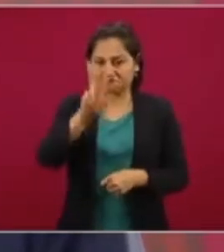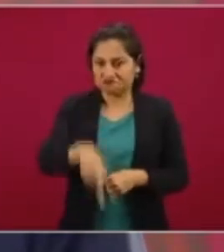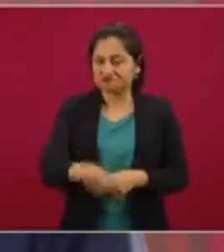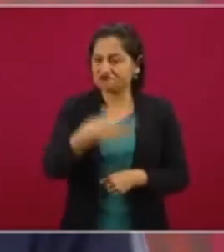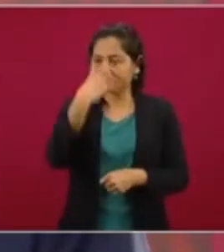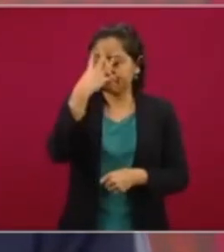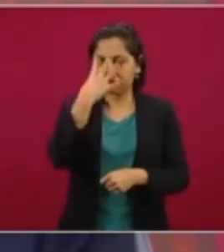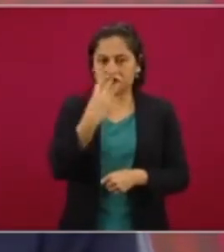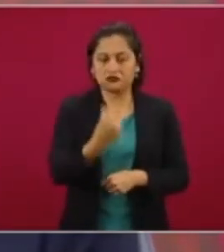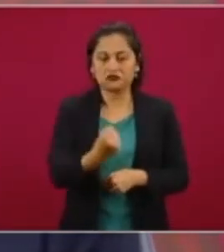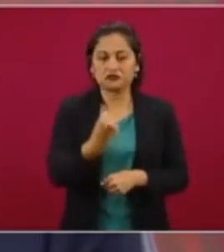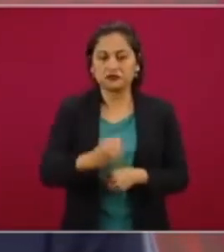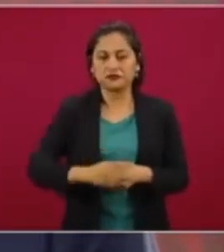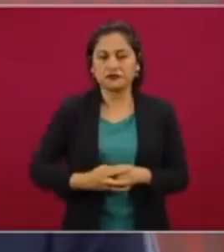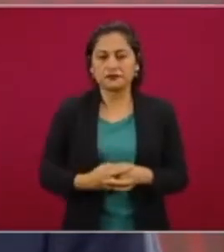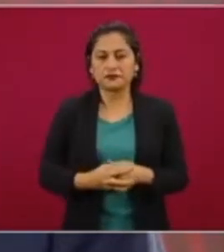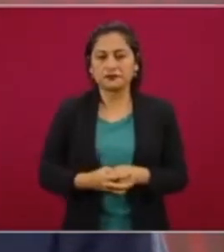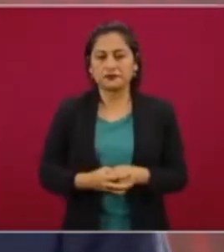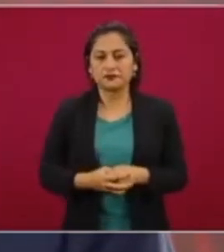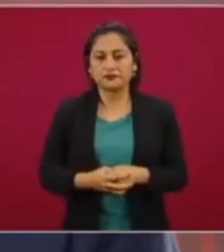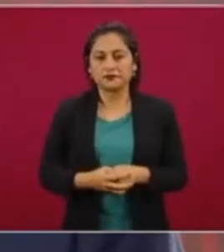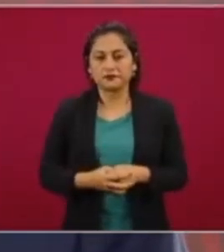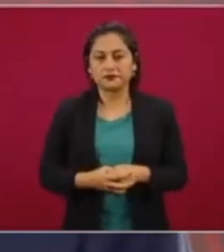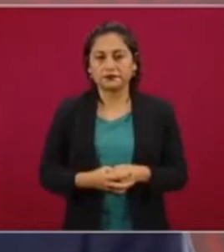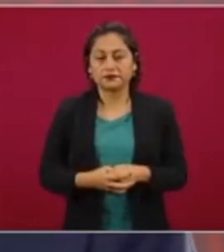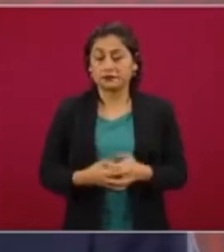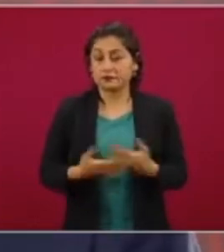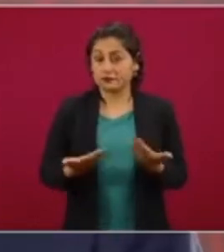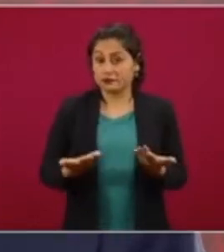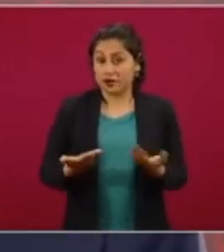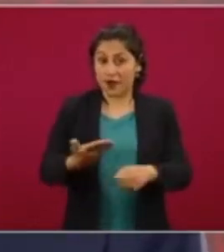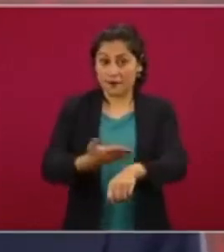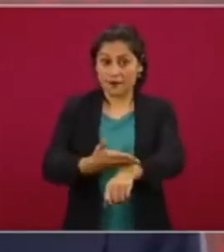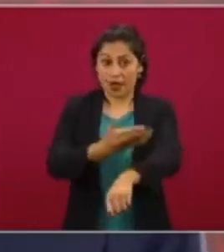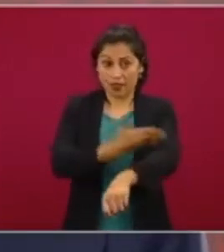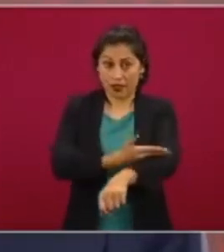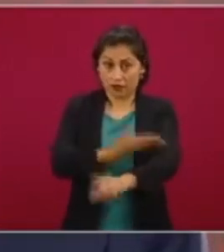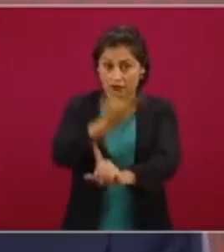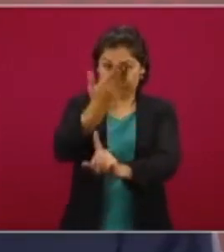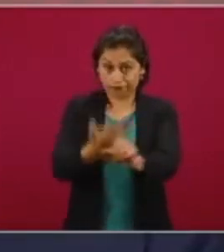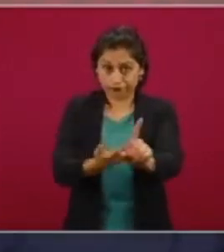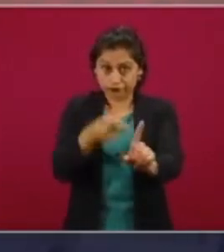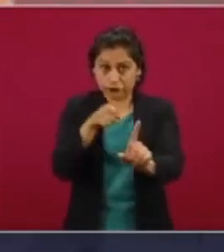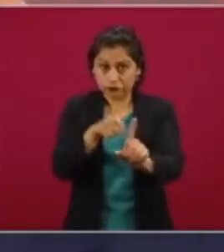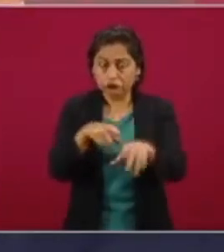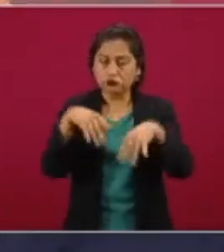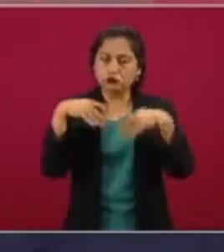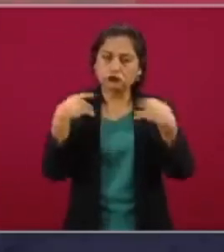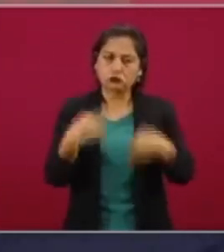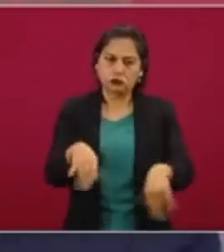siendo un hombre consecuente, pero